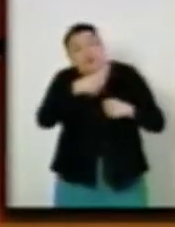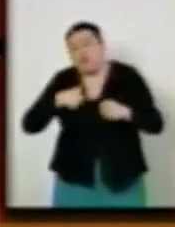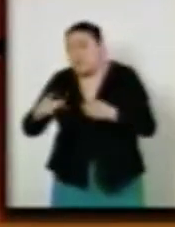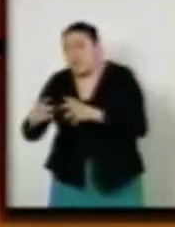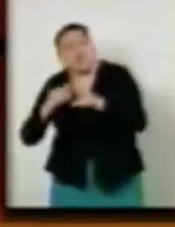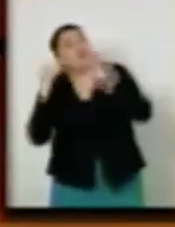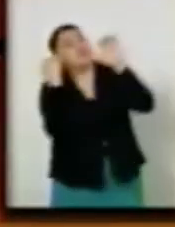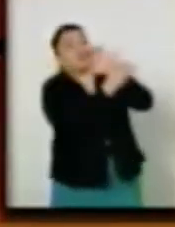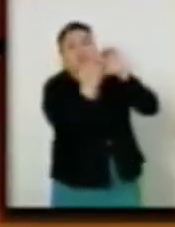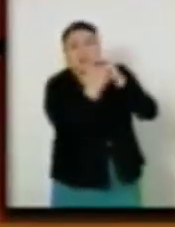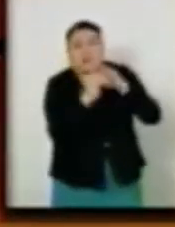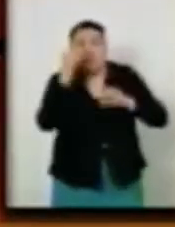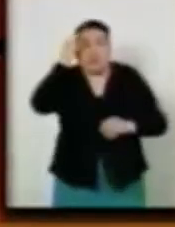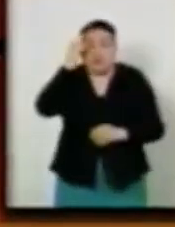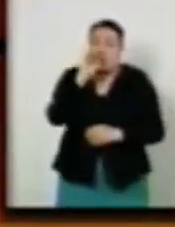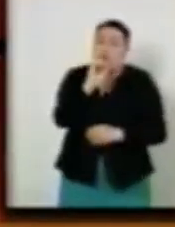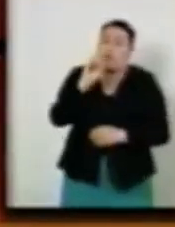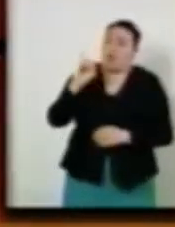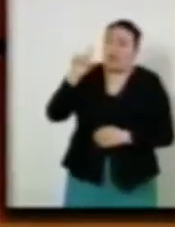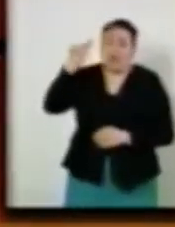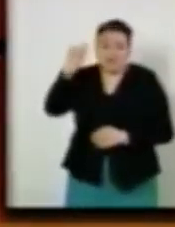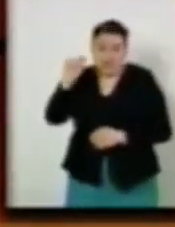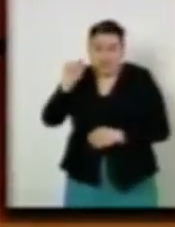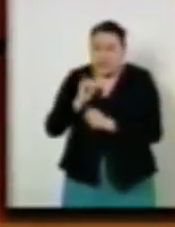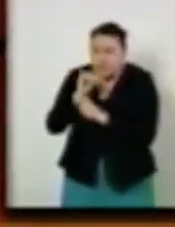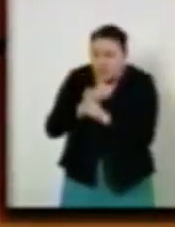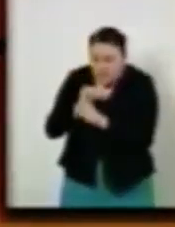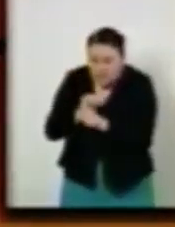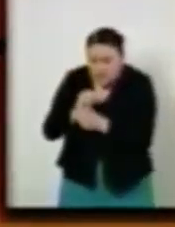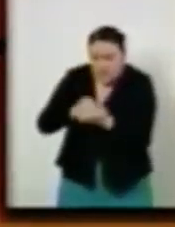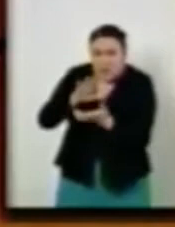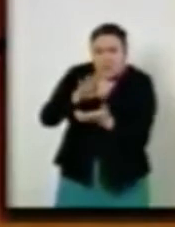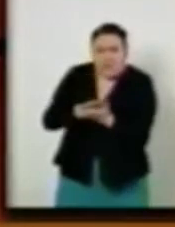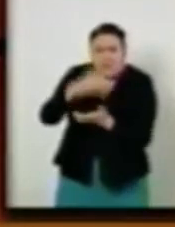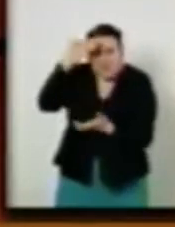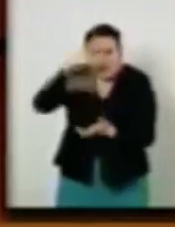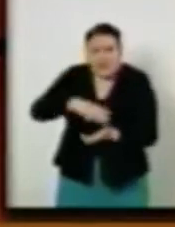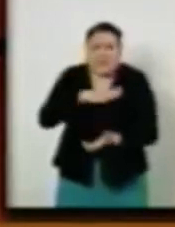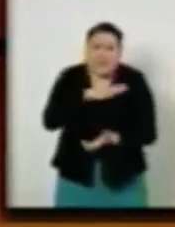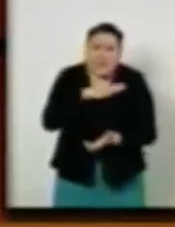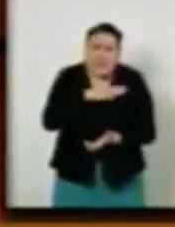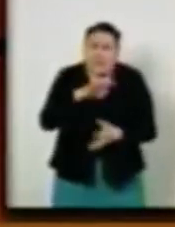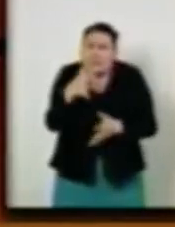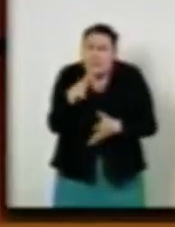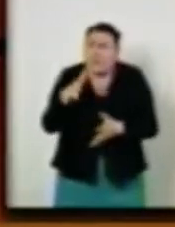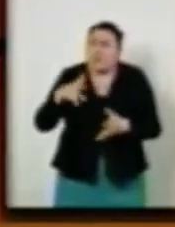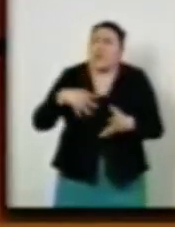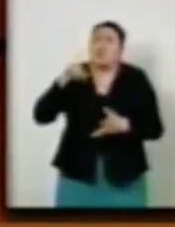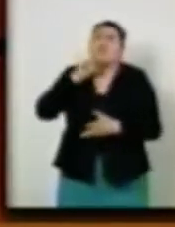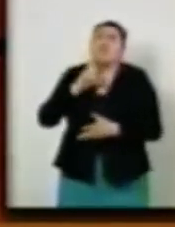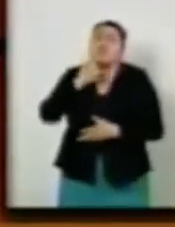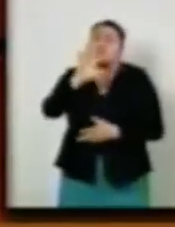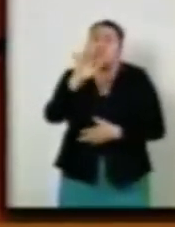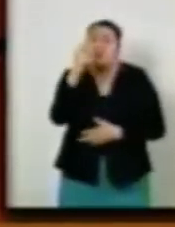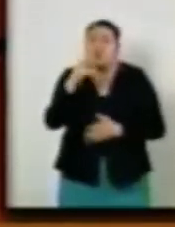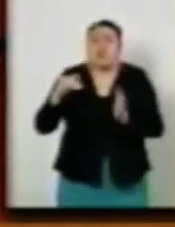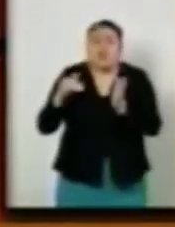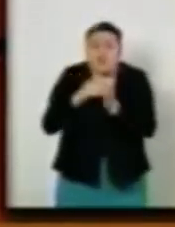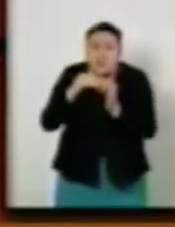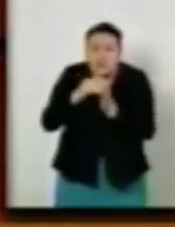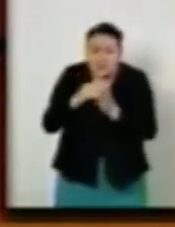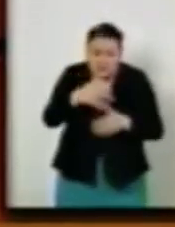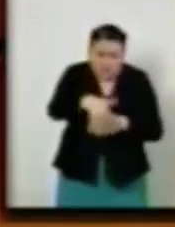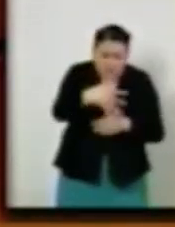de la Organización Internacional del Trabajo, esta actividad es realizada por lo menos, o al menos por 52 millones de mujeres y hombres mayores de